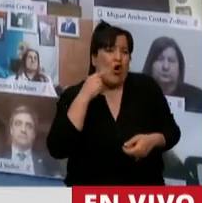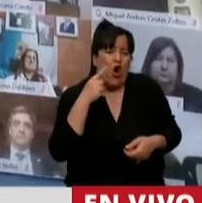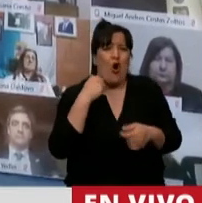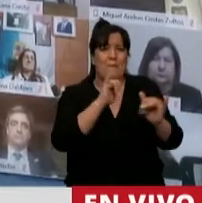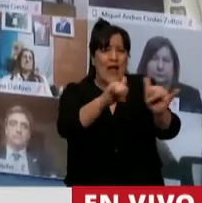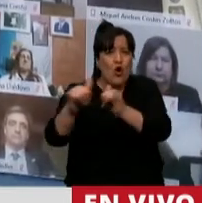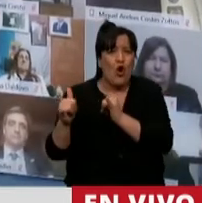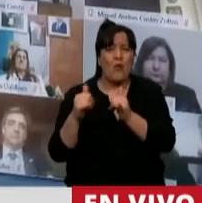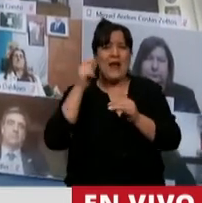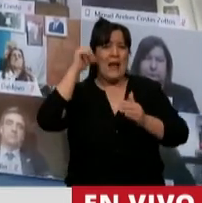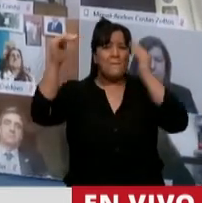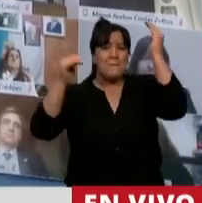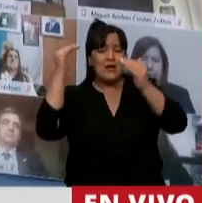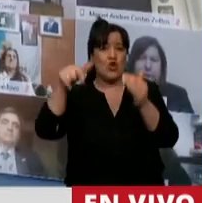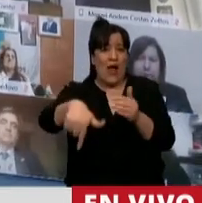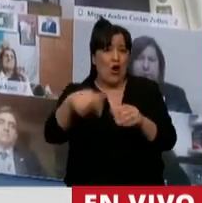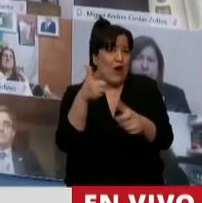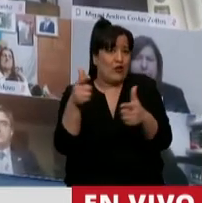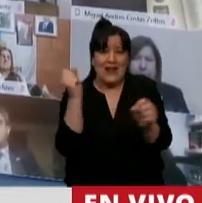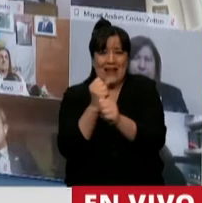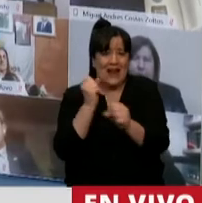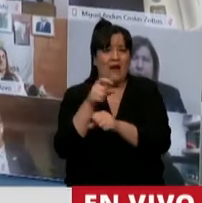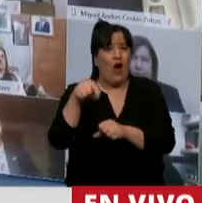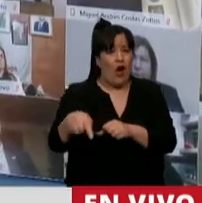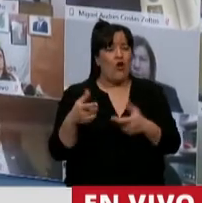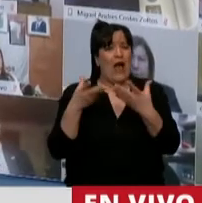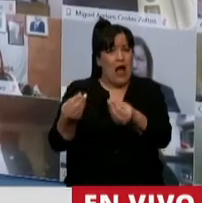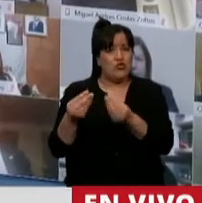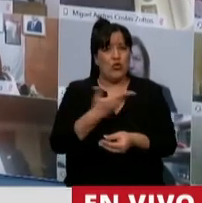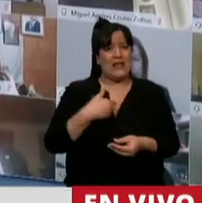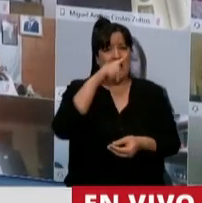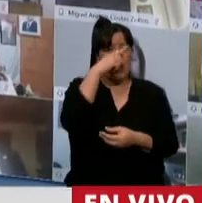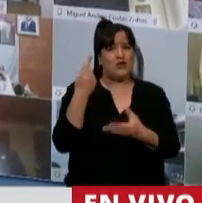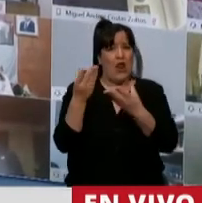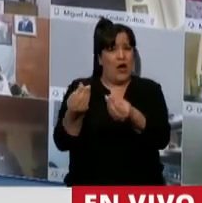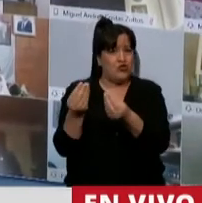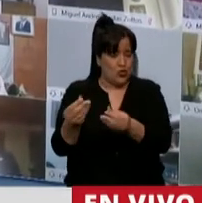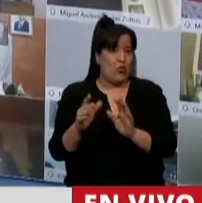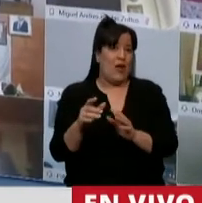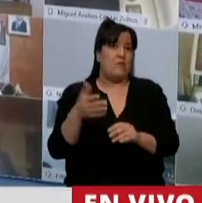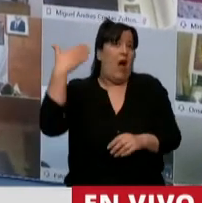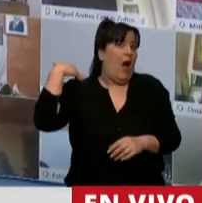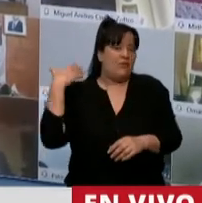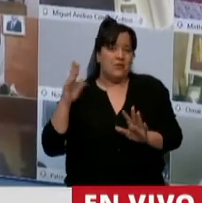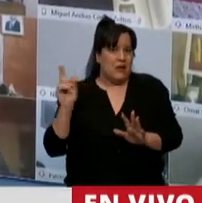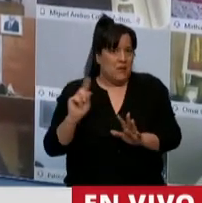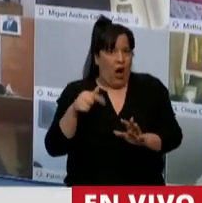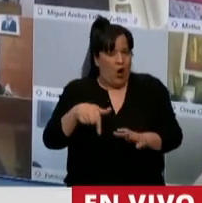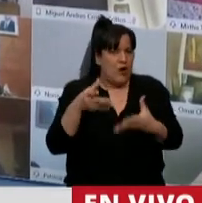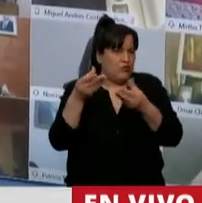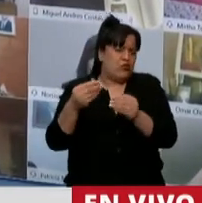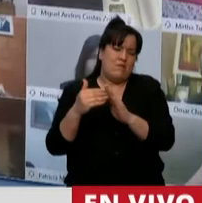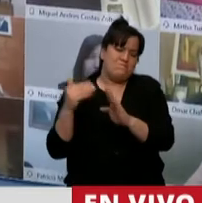y adultos mayores que están sin empleo y que vienen recibiendo la asistencia del Estado Nacional como nunca antes. Así que